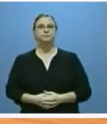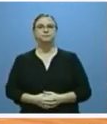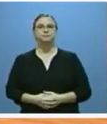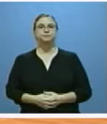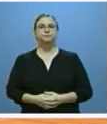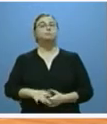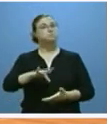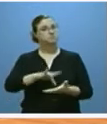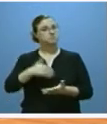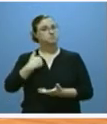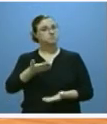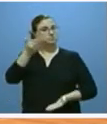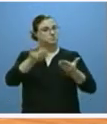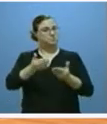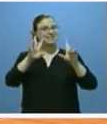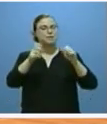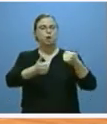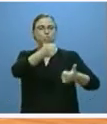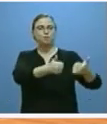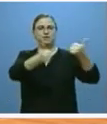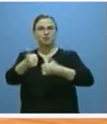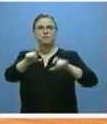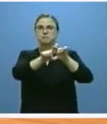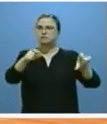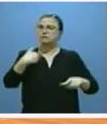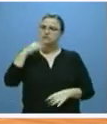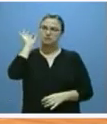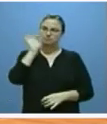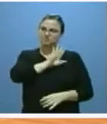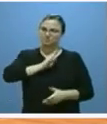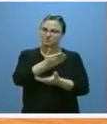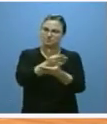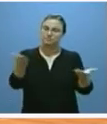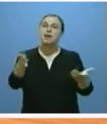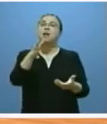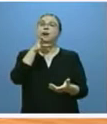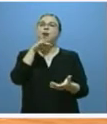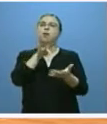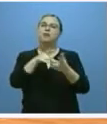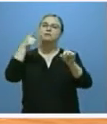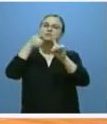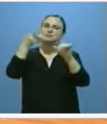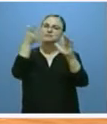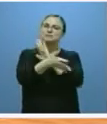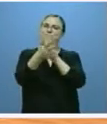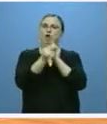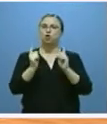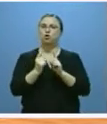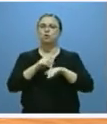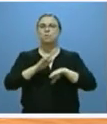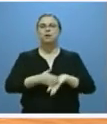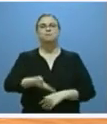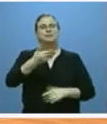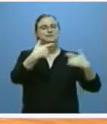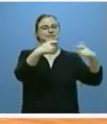Analizados de esta manera los factores de competitividad empresarial, señorías, haré a continuación una breve referencia a los principales